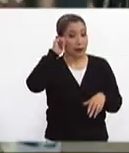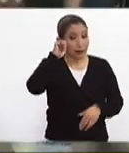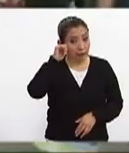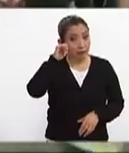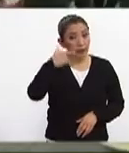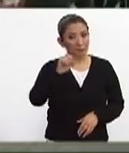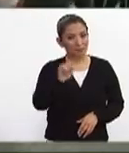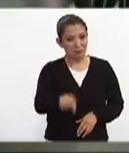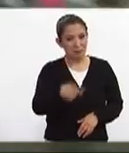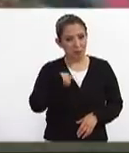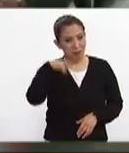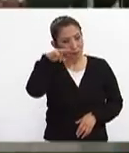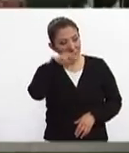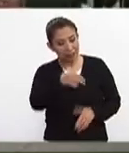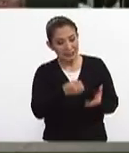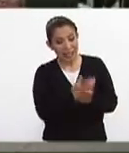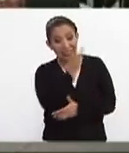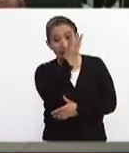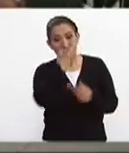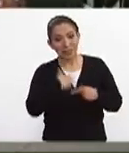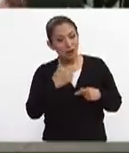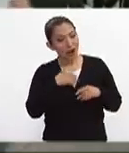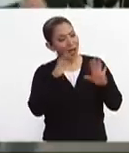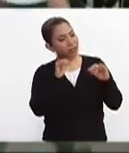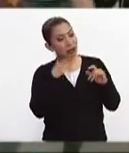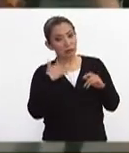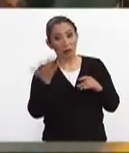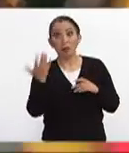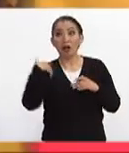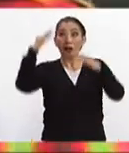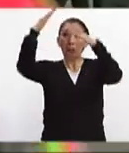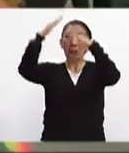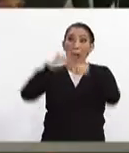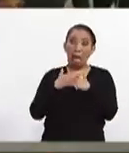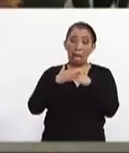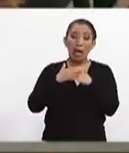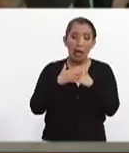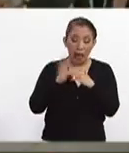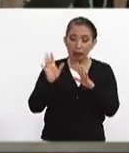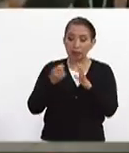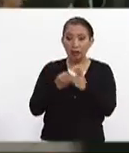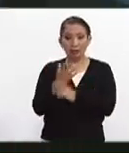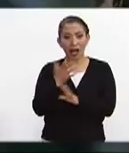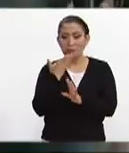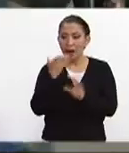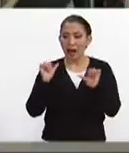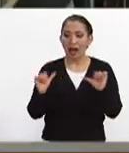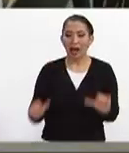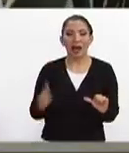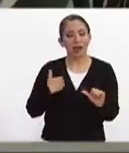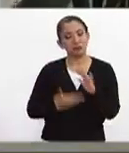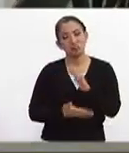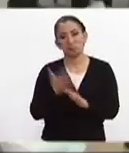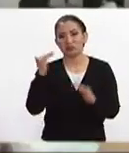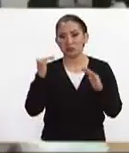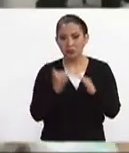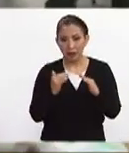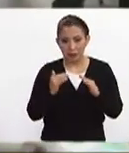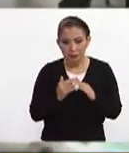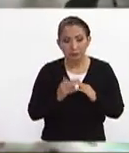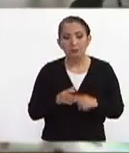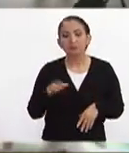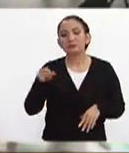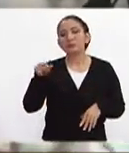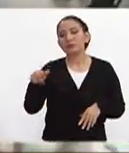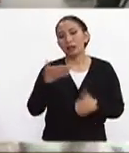precisamente vi cuando daban de alta tres personas que habían estado bajo estructuras colapsadas y la verdad iban encantados a su casa por